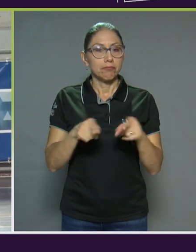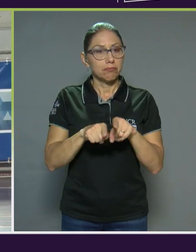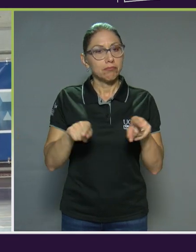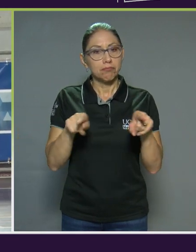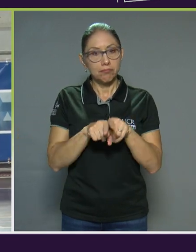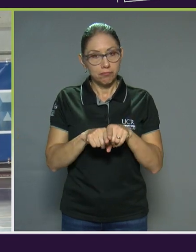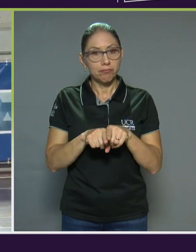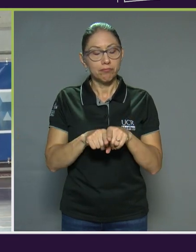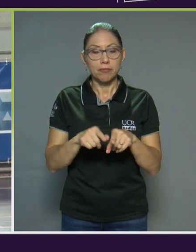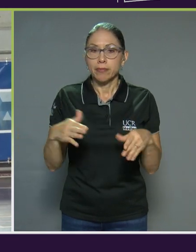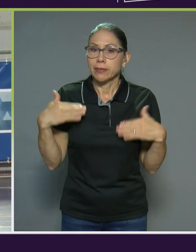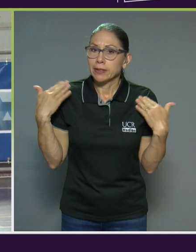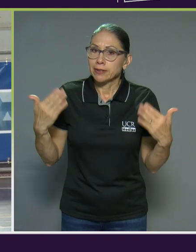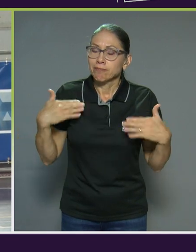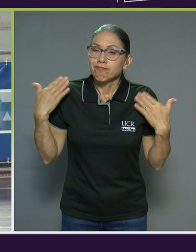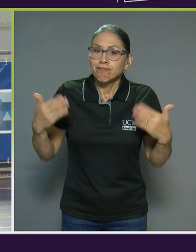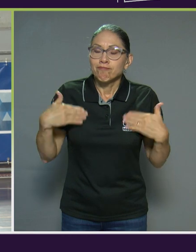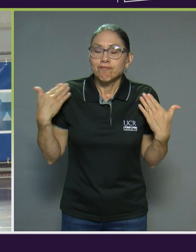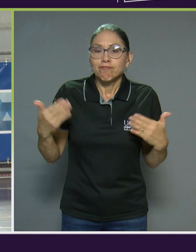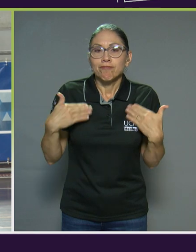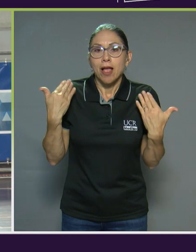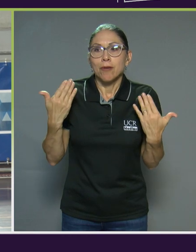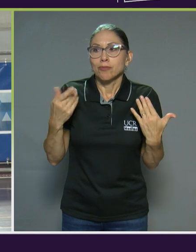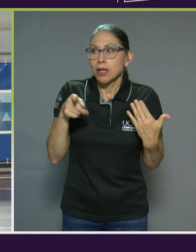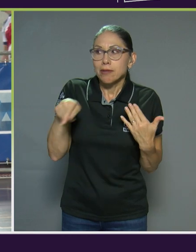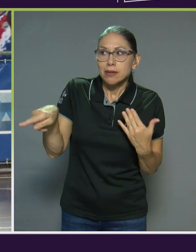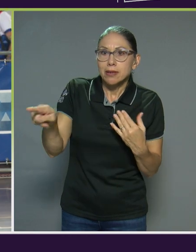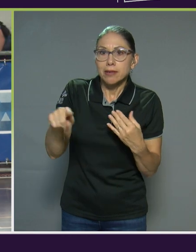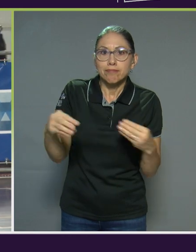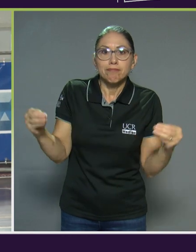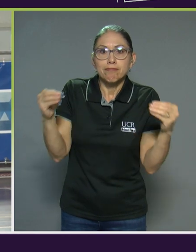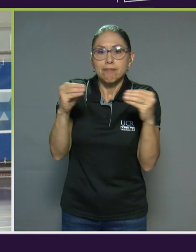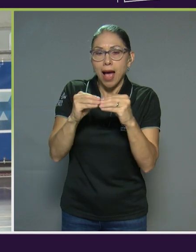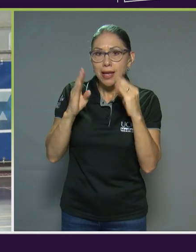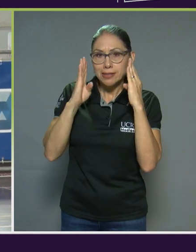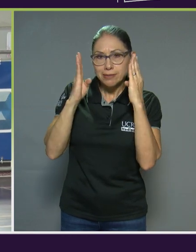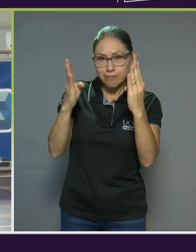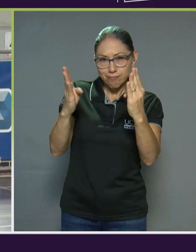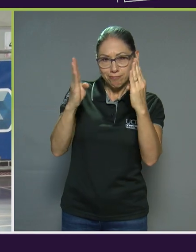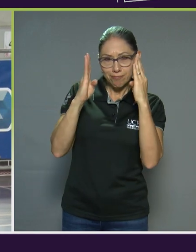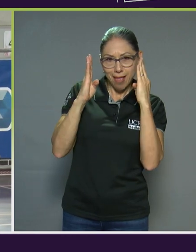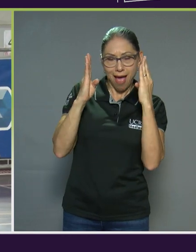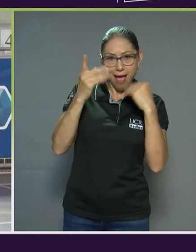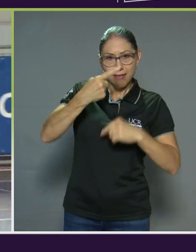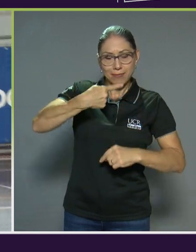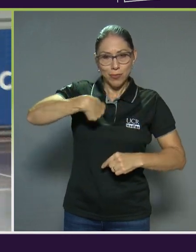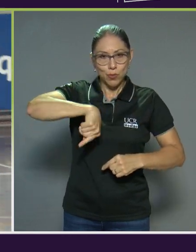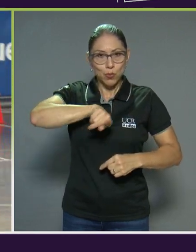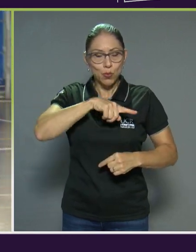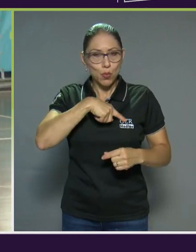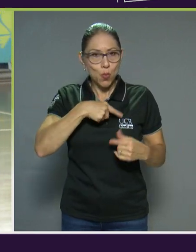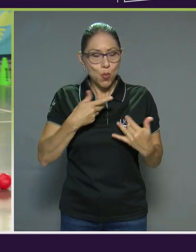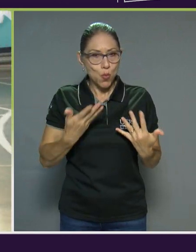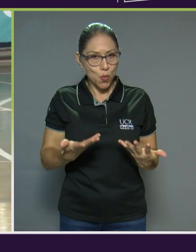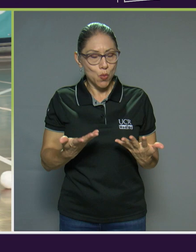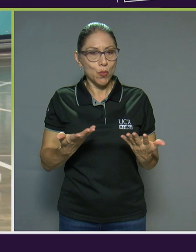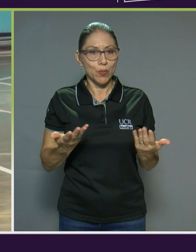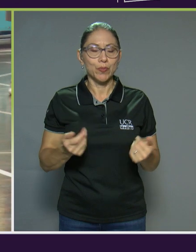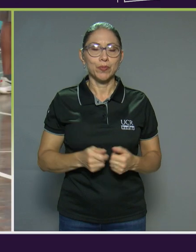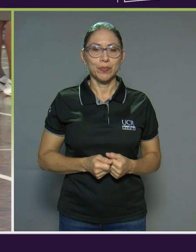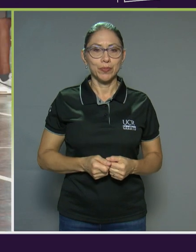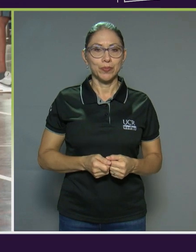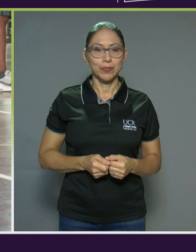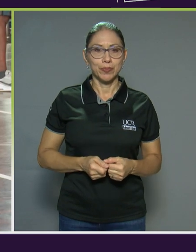me alegra mucho porque nos dan como más pelota, más atención a nosotros.